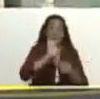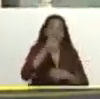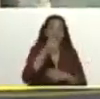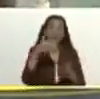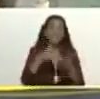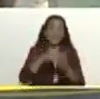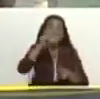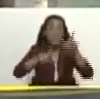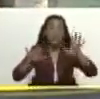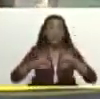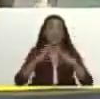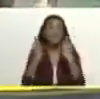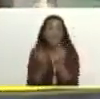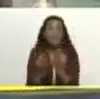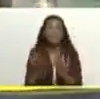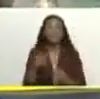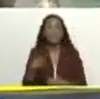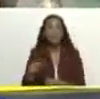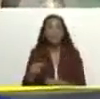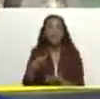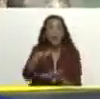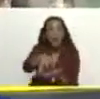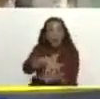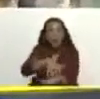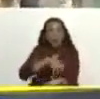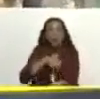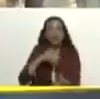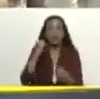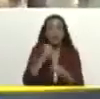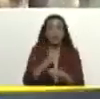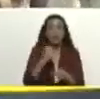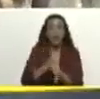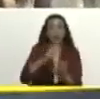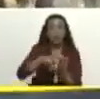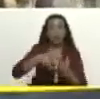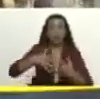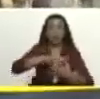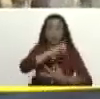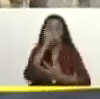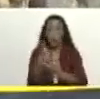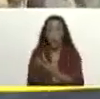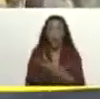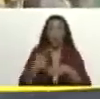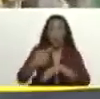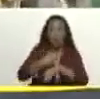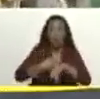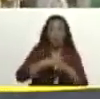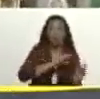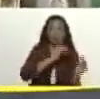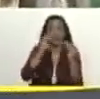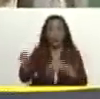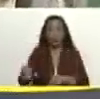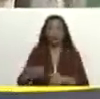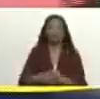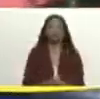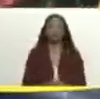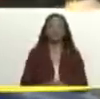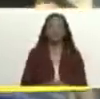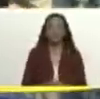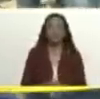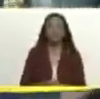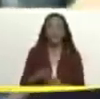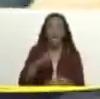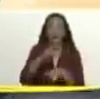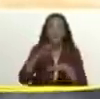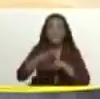personas está trabajando una maquinaria de nosotros pero también trabajó una maquinaria del Gobierno Nacional de Hidrocentro. En